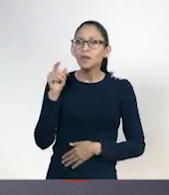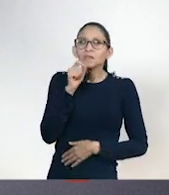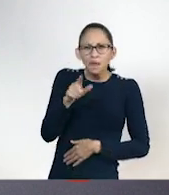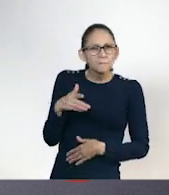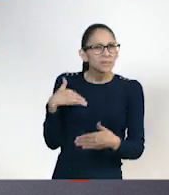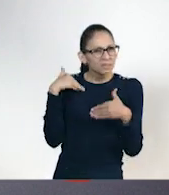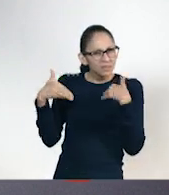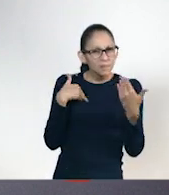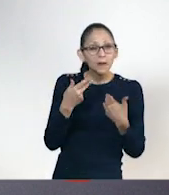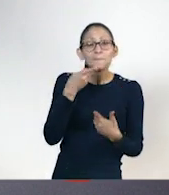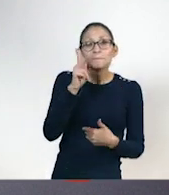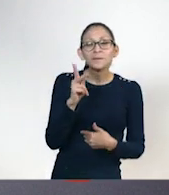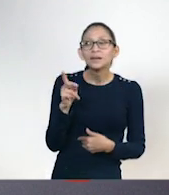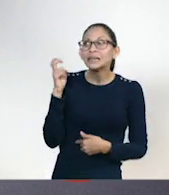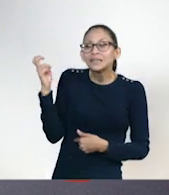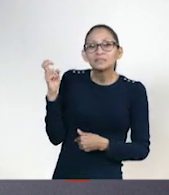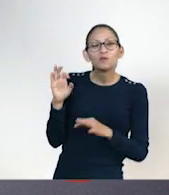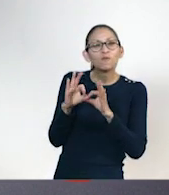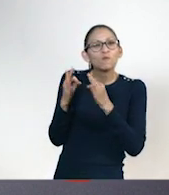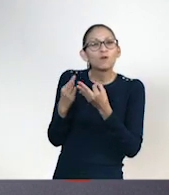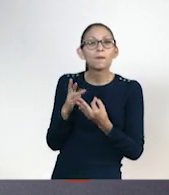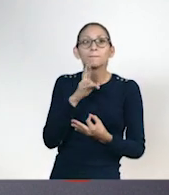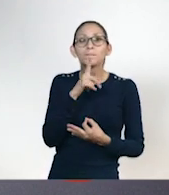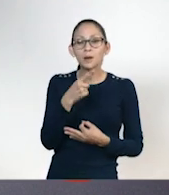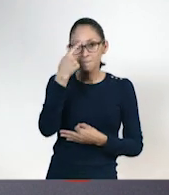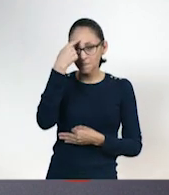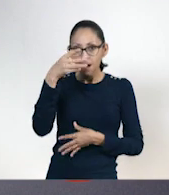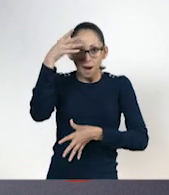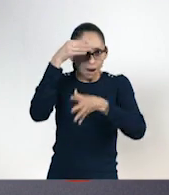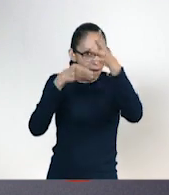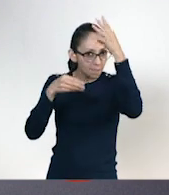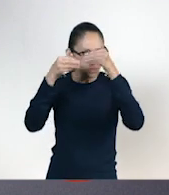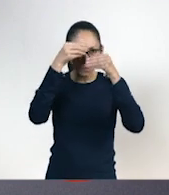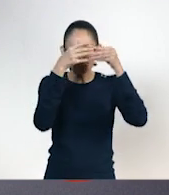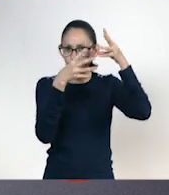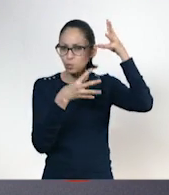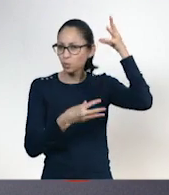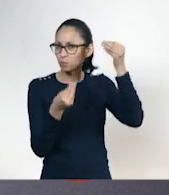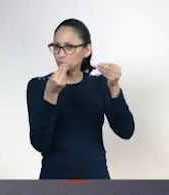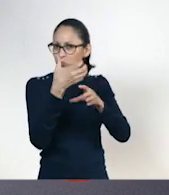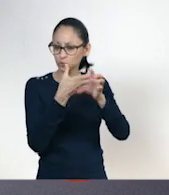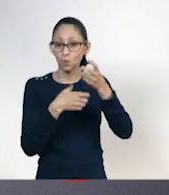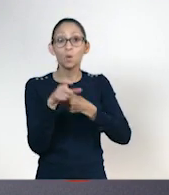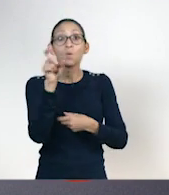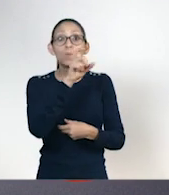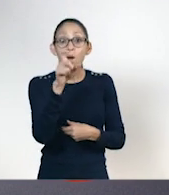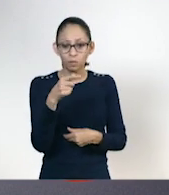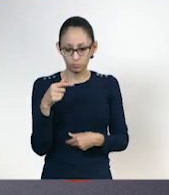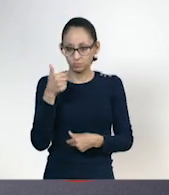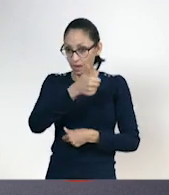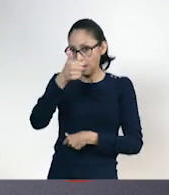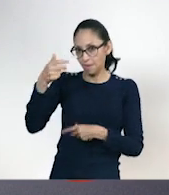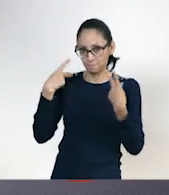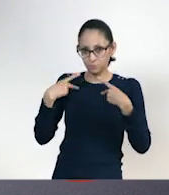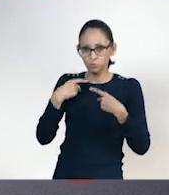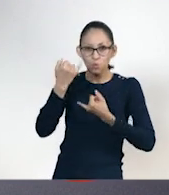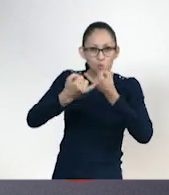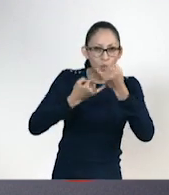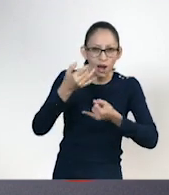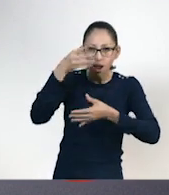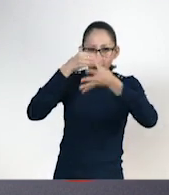juego, es el mejor medio para adquirir nuevos conocimientos. Es decir, cada que jugamos estás aprendiendo algo nuevo.